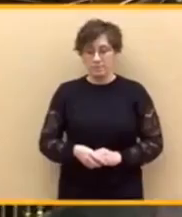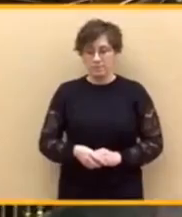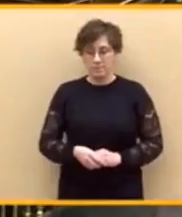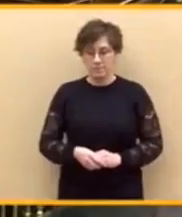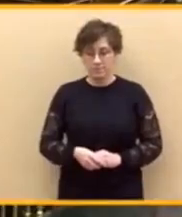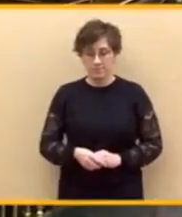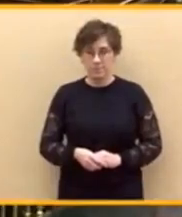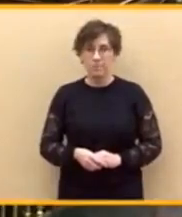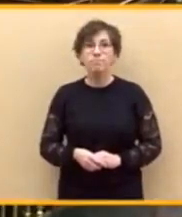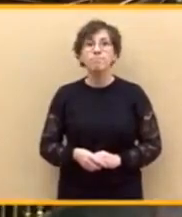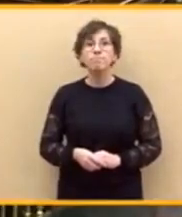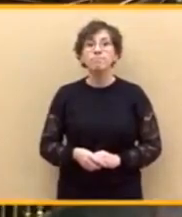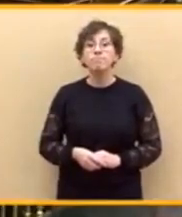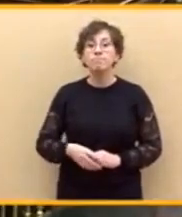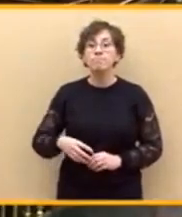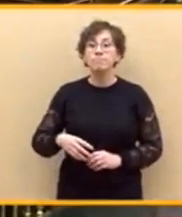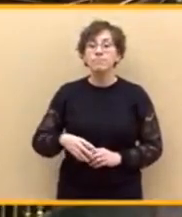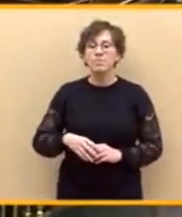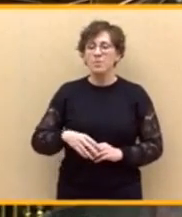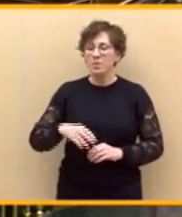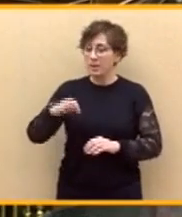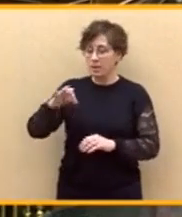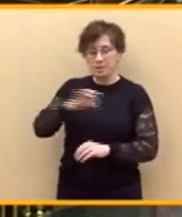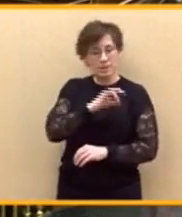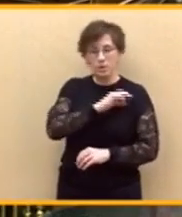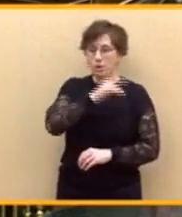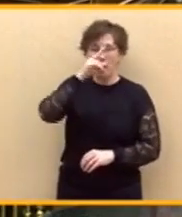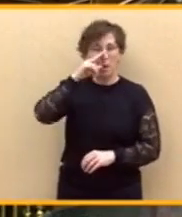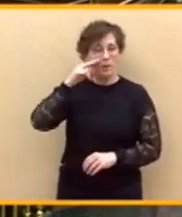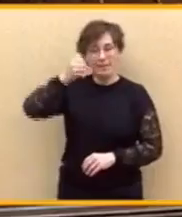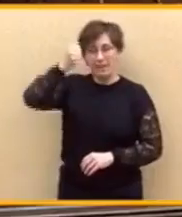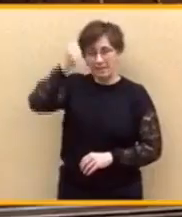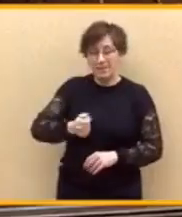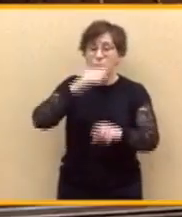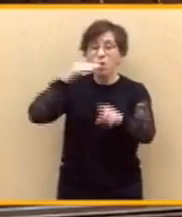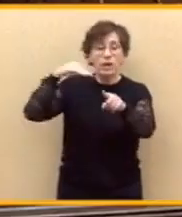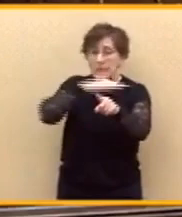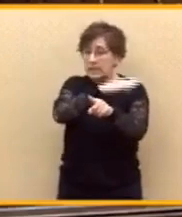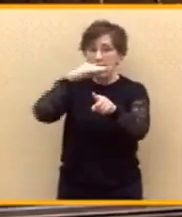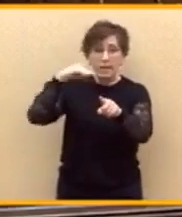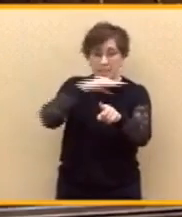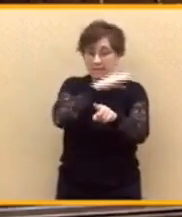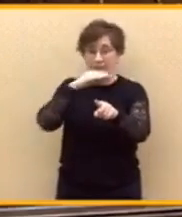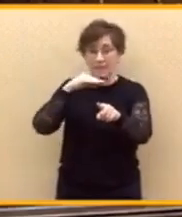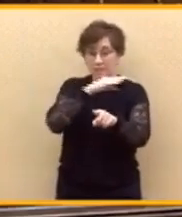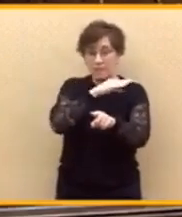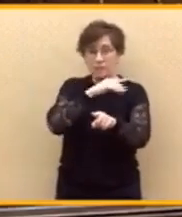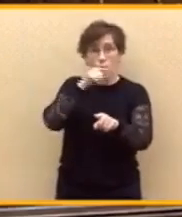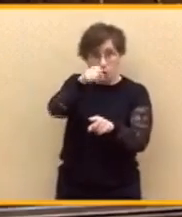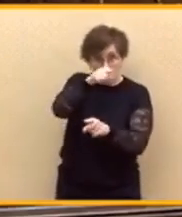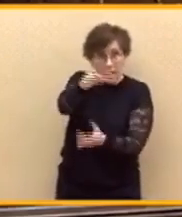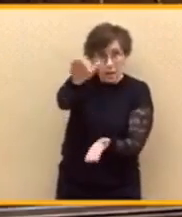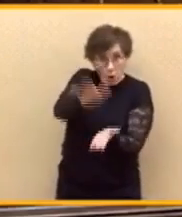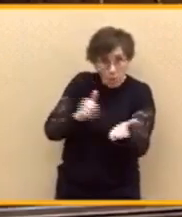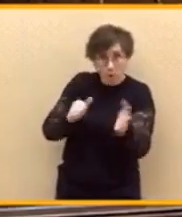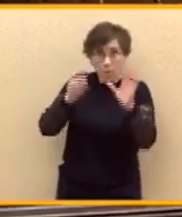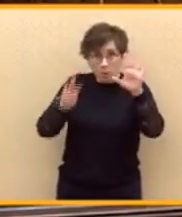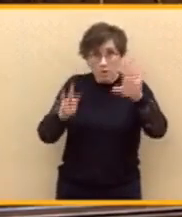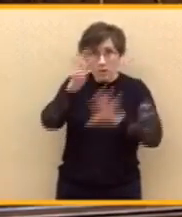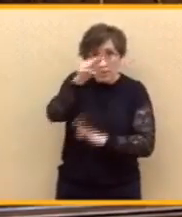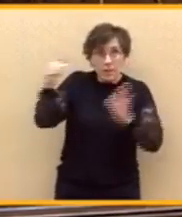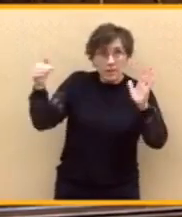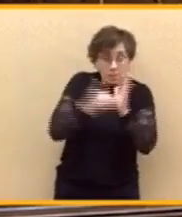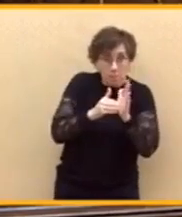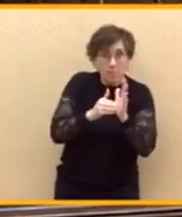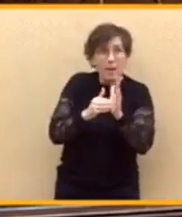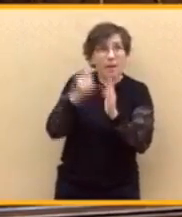Señora Abascal, perdone que insista a la vista de los gritos. Cuando cobraba 83.000 euros de un chiringuito por